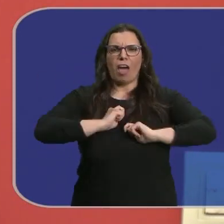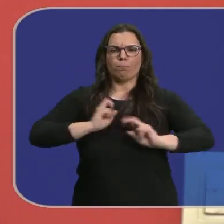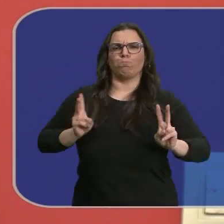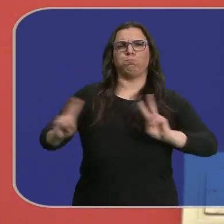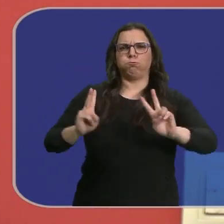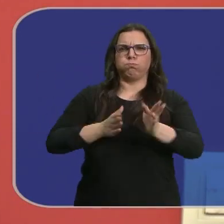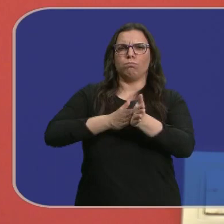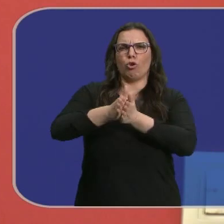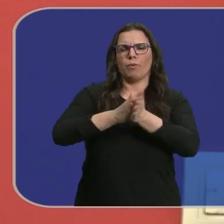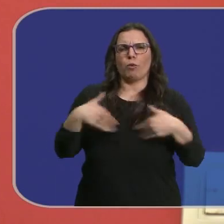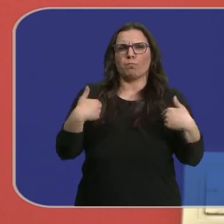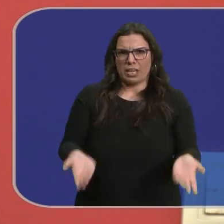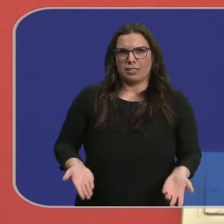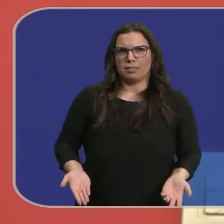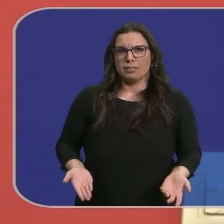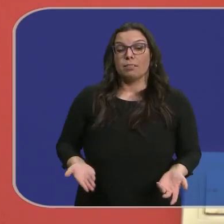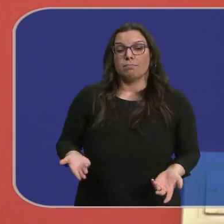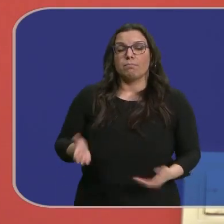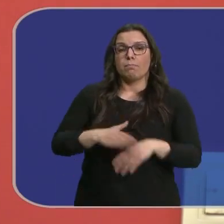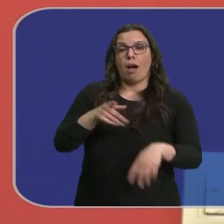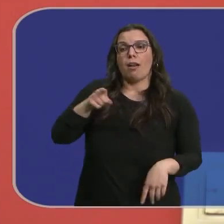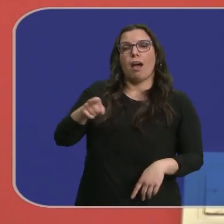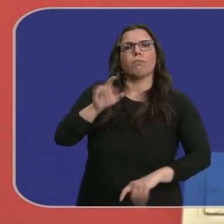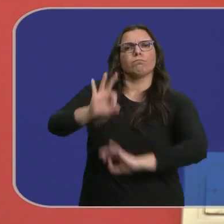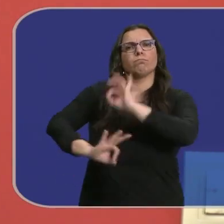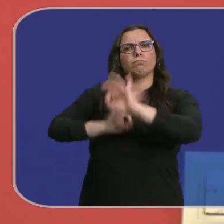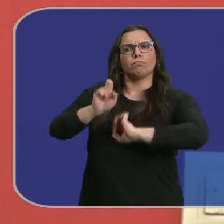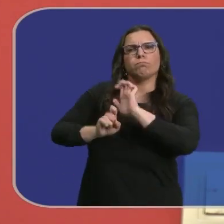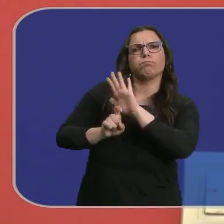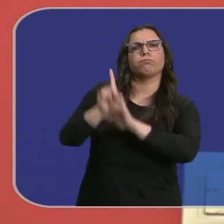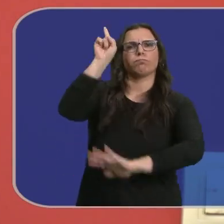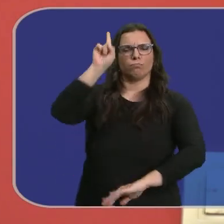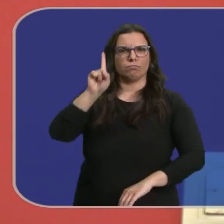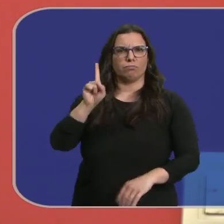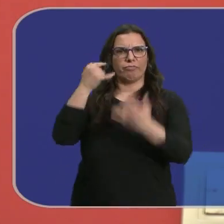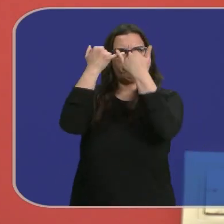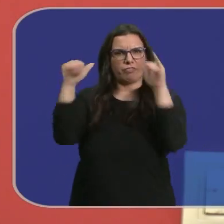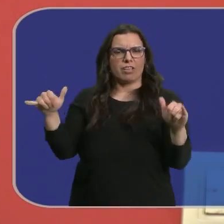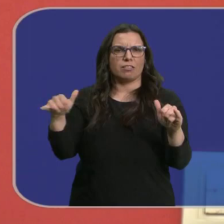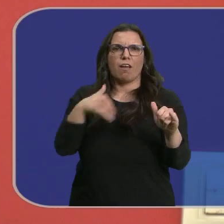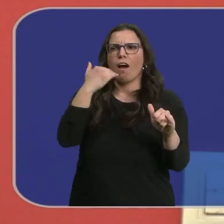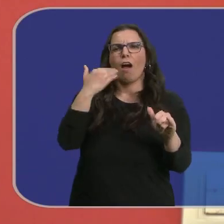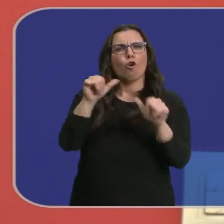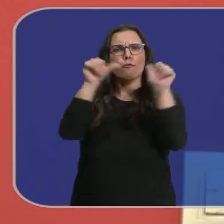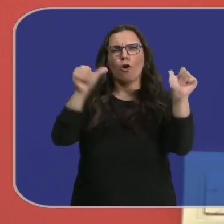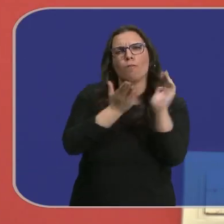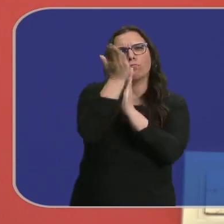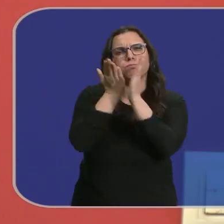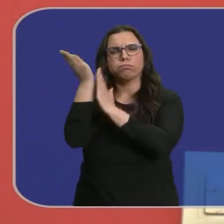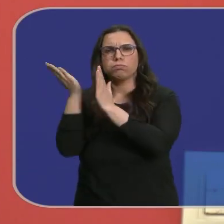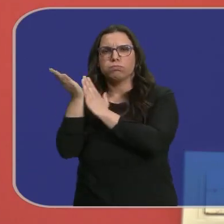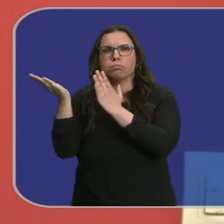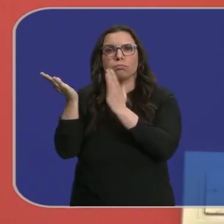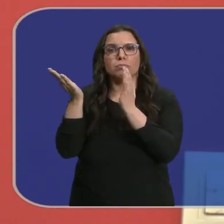nos ha metido un chute bueno para que esto se renazca de alguna manera y sea